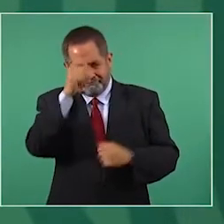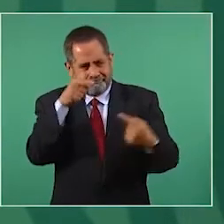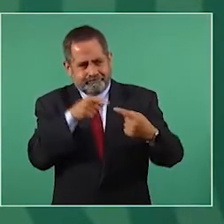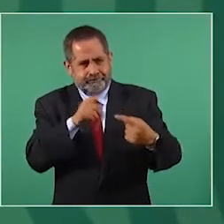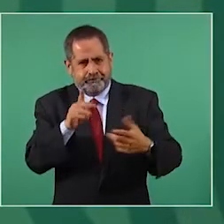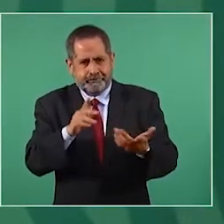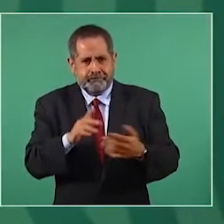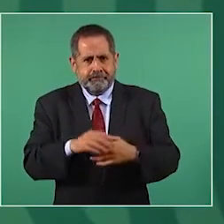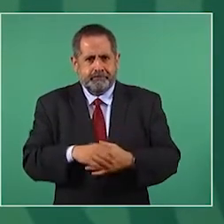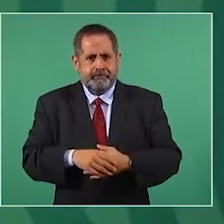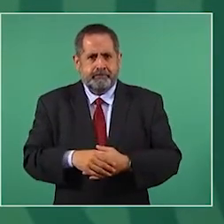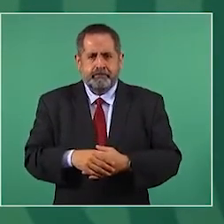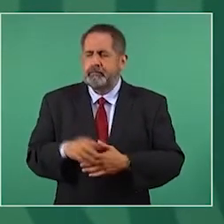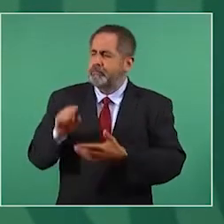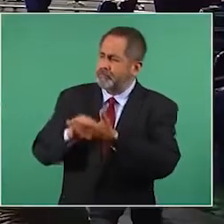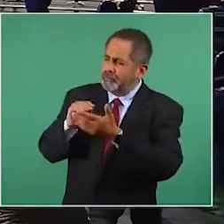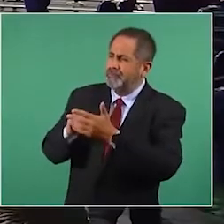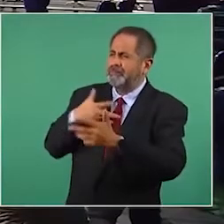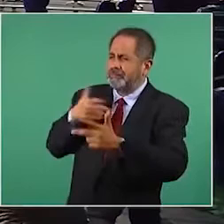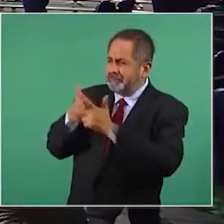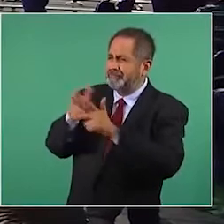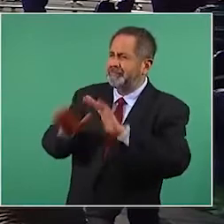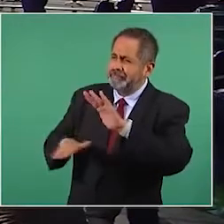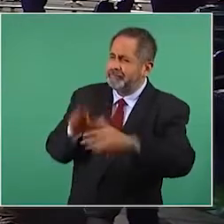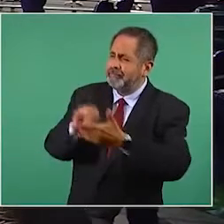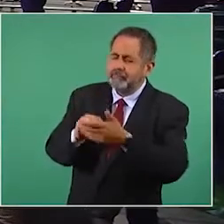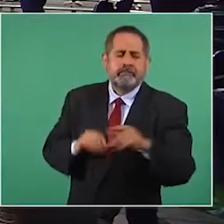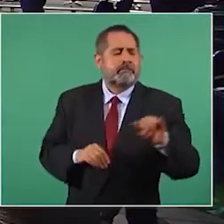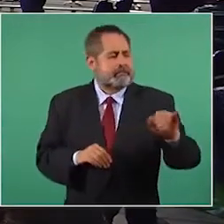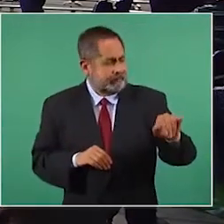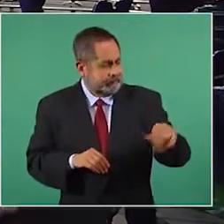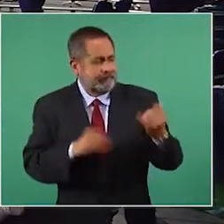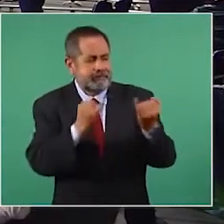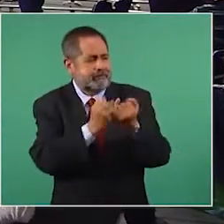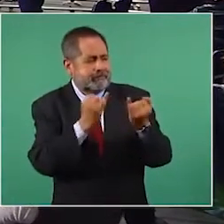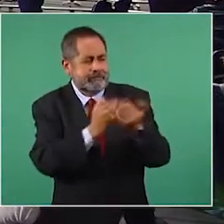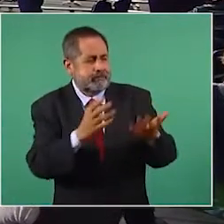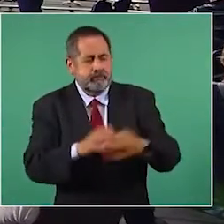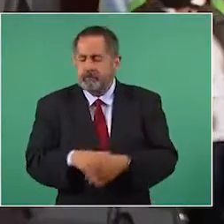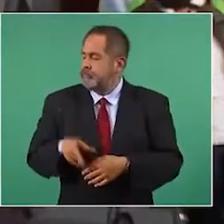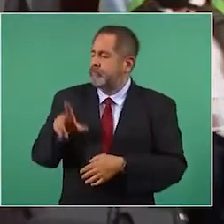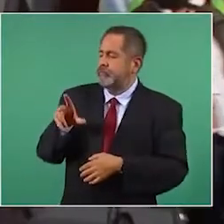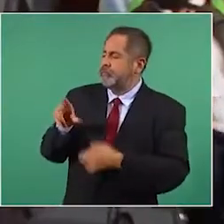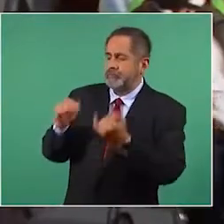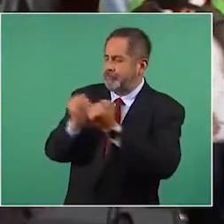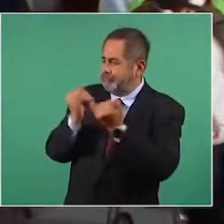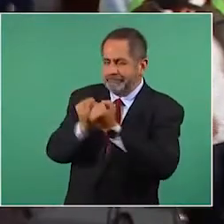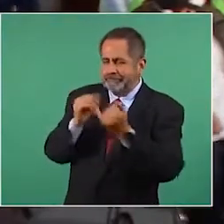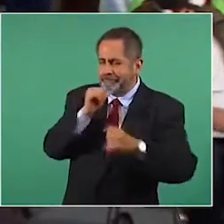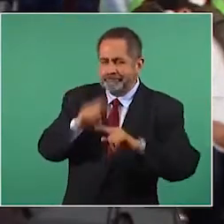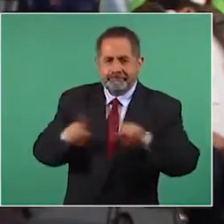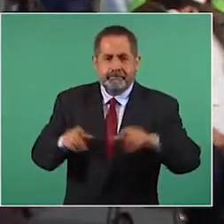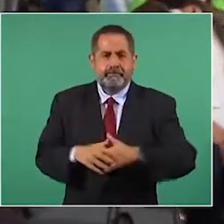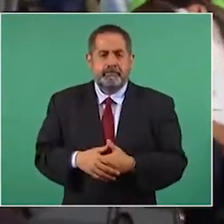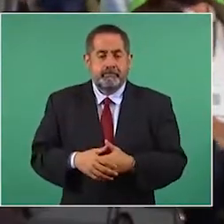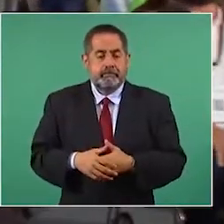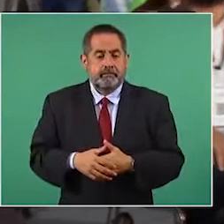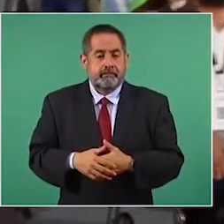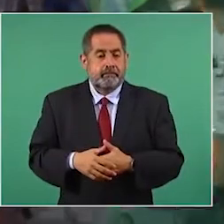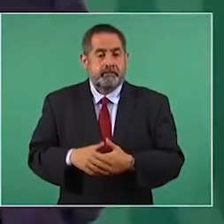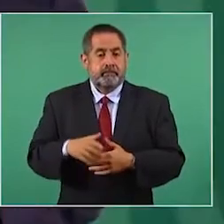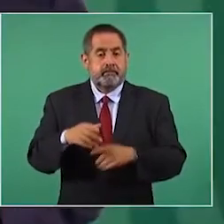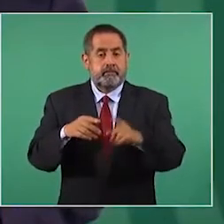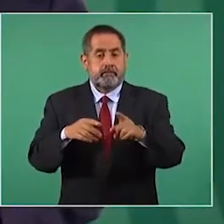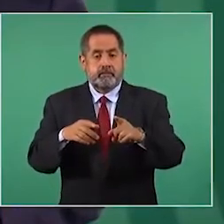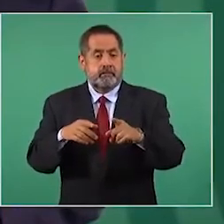eso, Jorge. Es que hay matanzas, hay muertos. Sí, pero no igual. 3 mil al mes. No igual. Es que están en los números. Ya